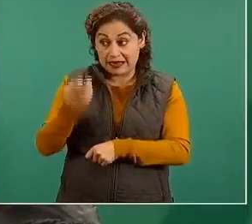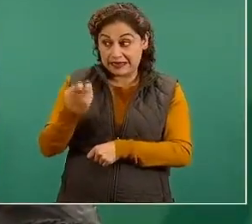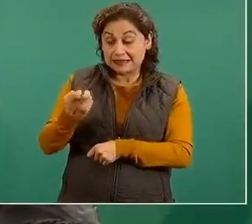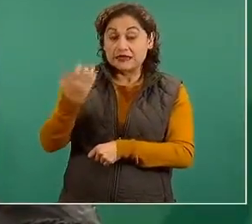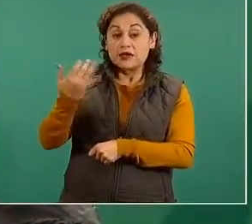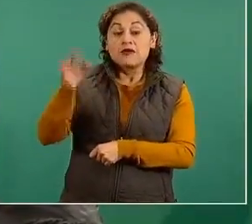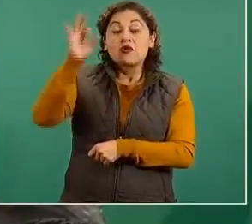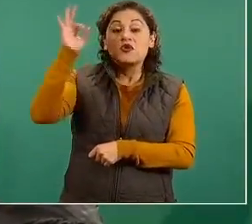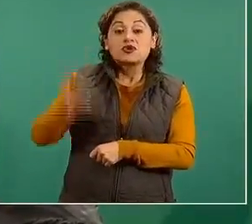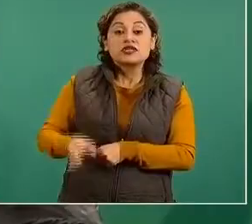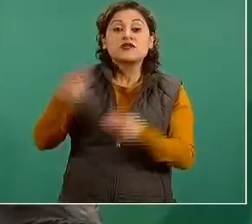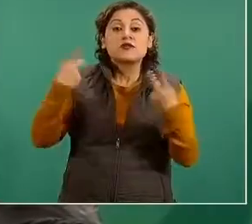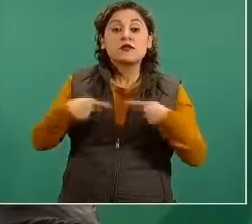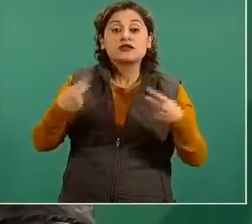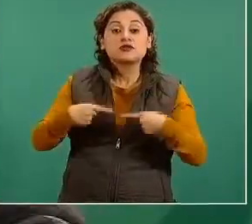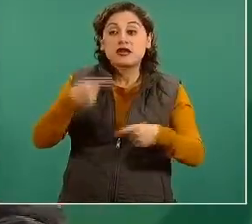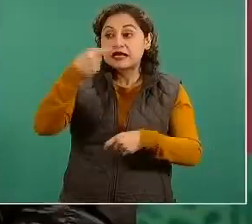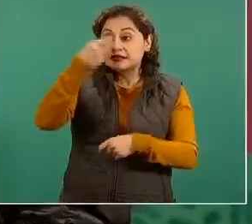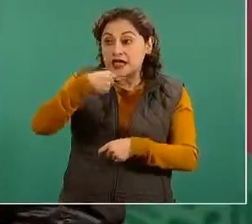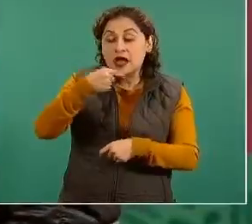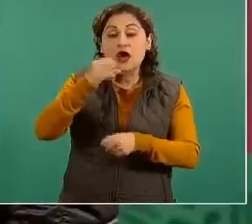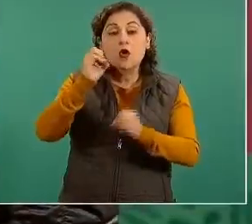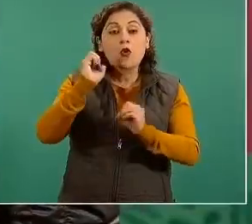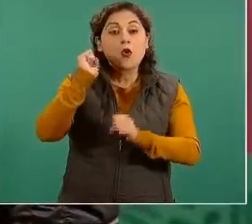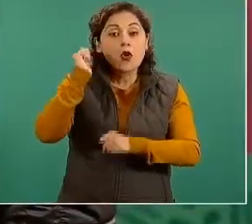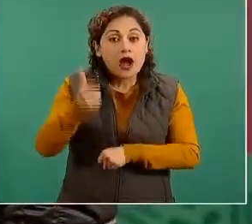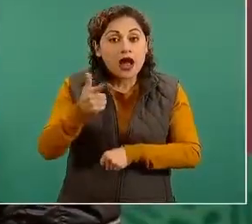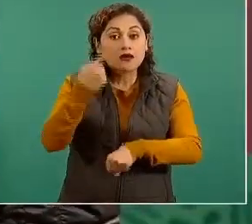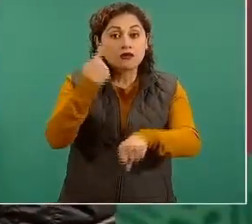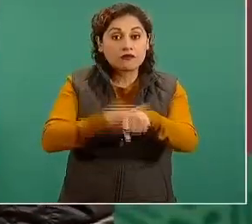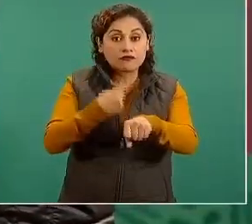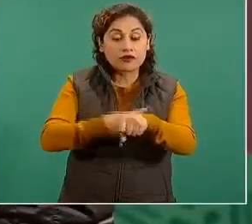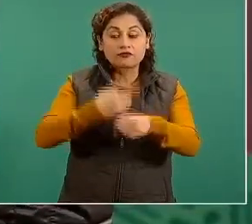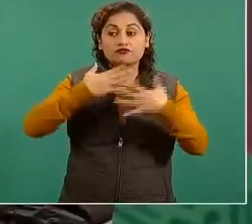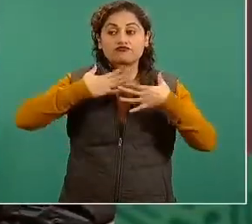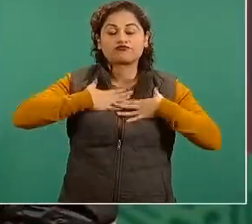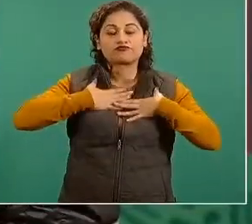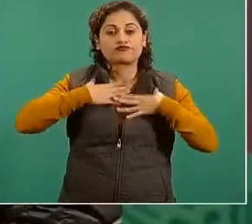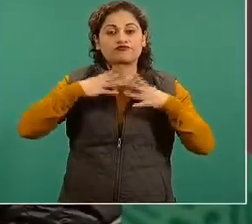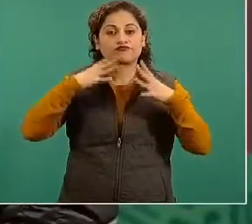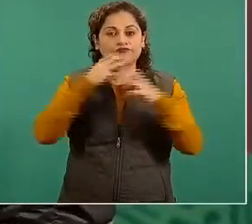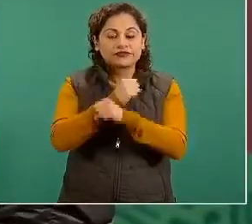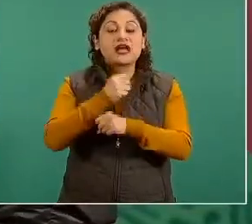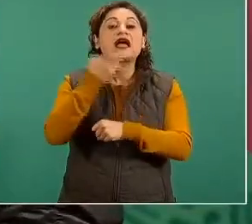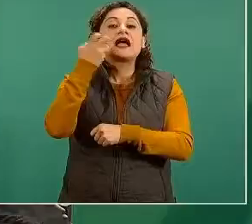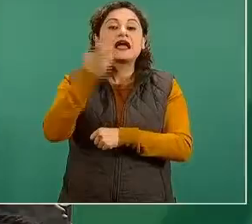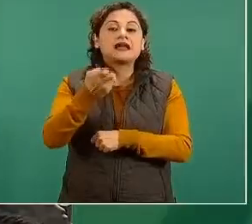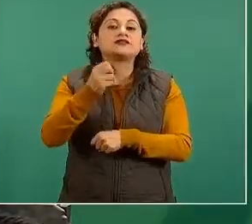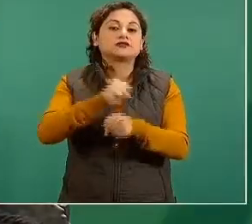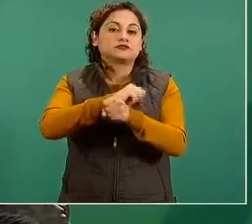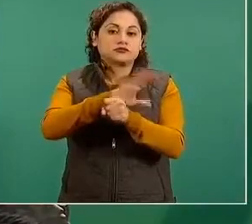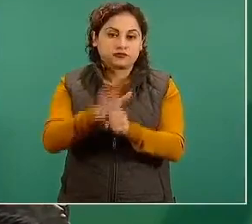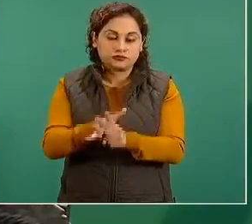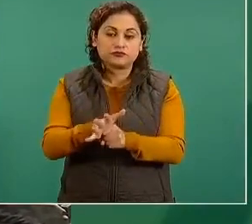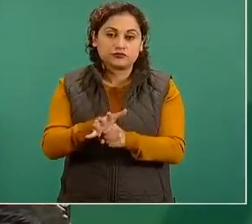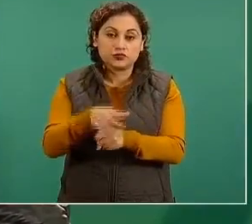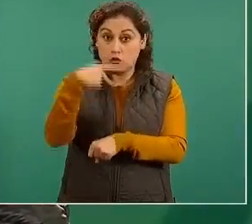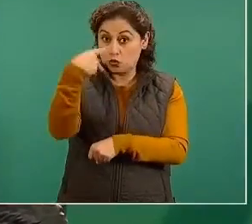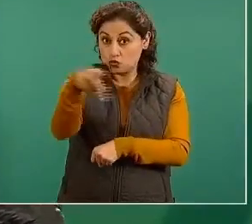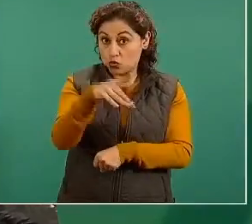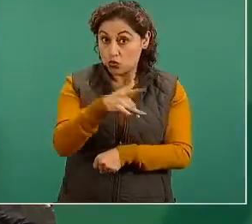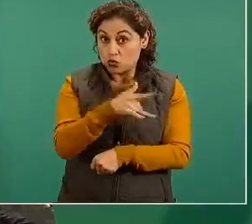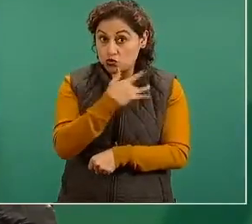SARS-CoV-2 y eso significa que la actividad del virus es tan alta que la probabilidad de que su sintomatología